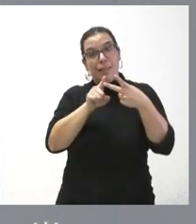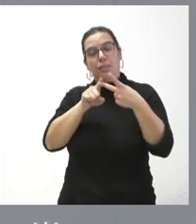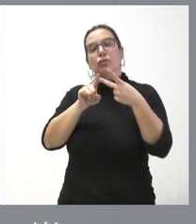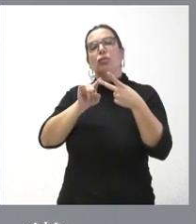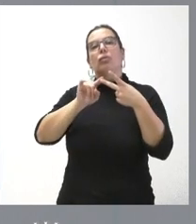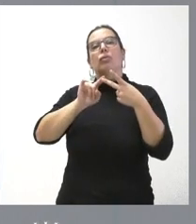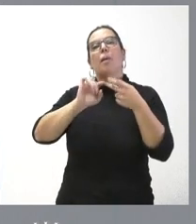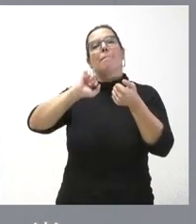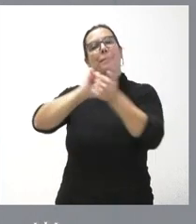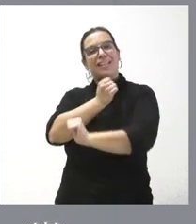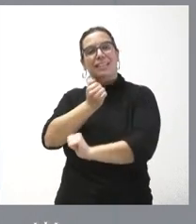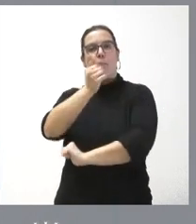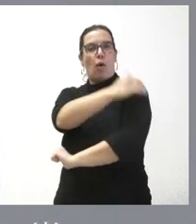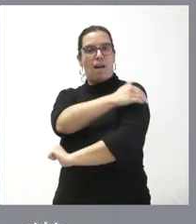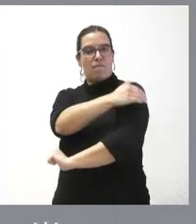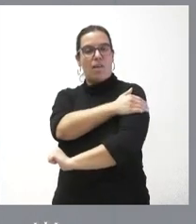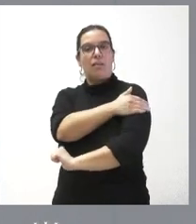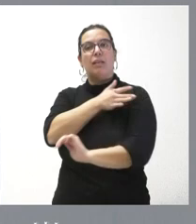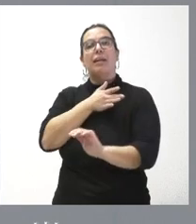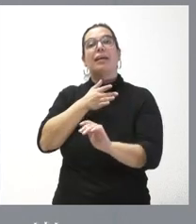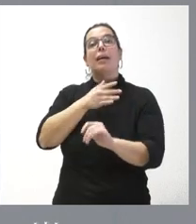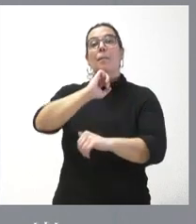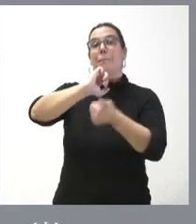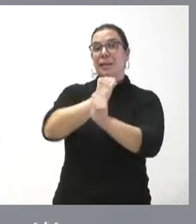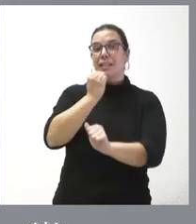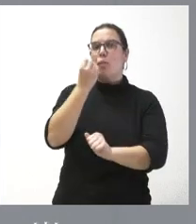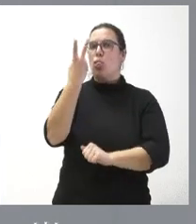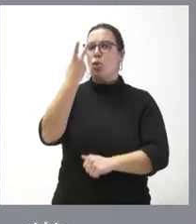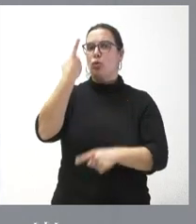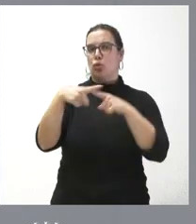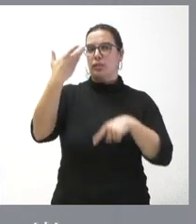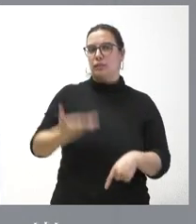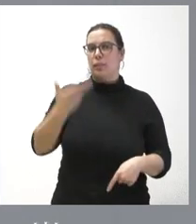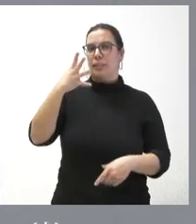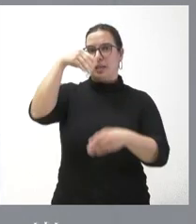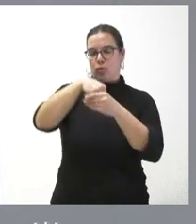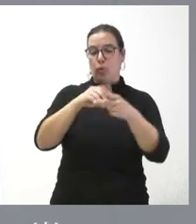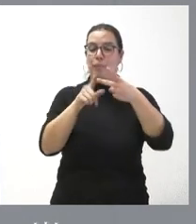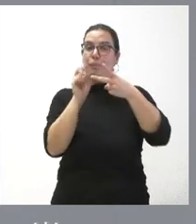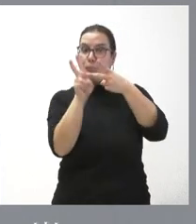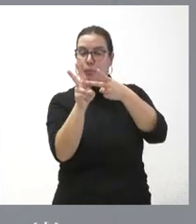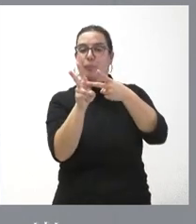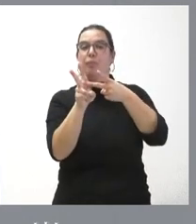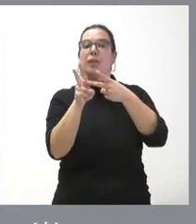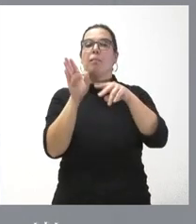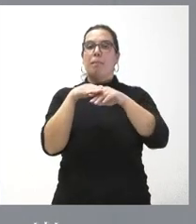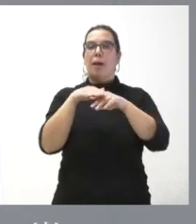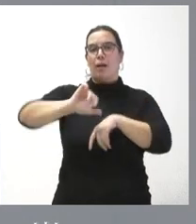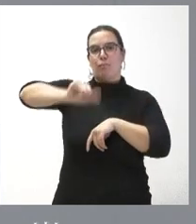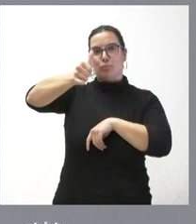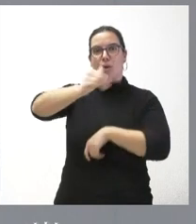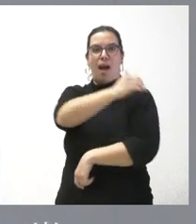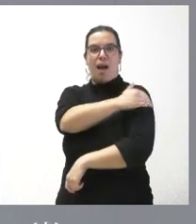y, por tanto, de préstamos que incluyen dos elementos fundamentales que venimos apoyando. Por un lado, el acceso a los avales. Muchas empresas no pueden